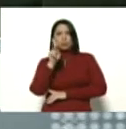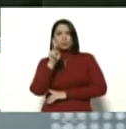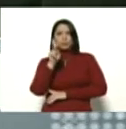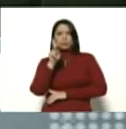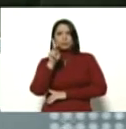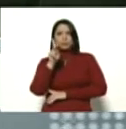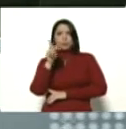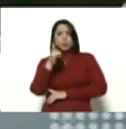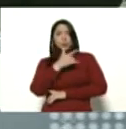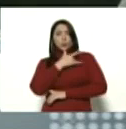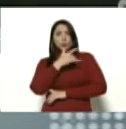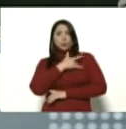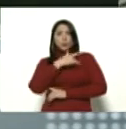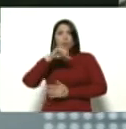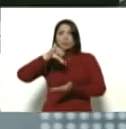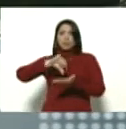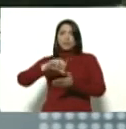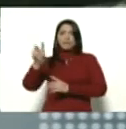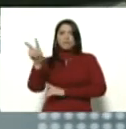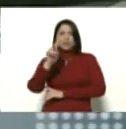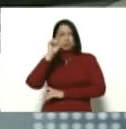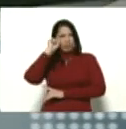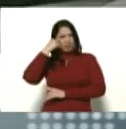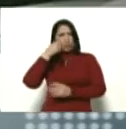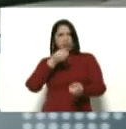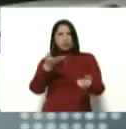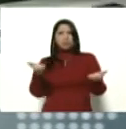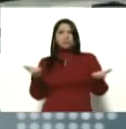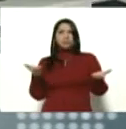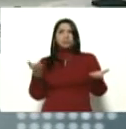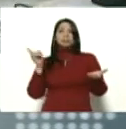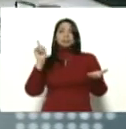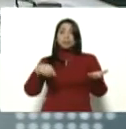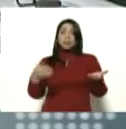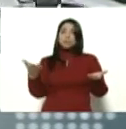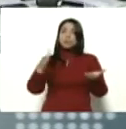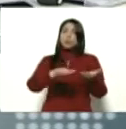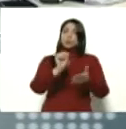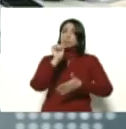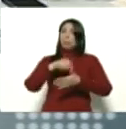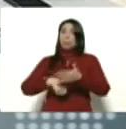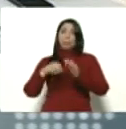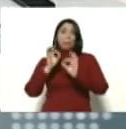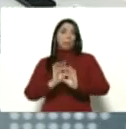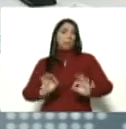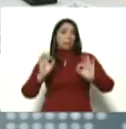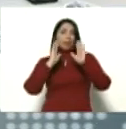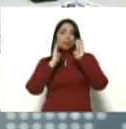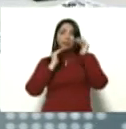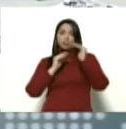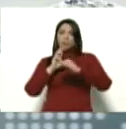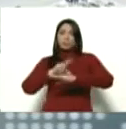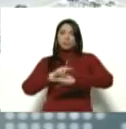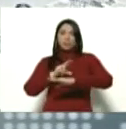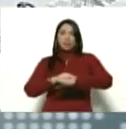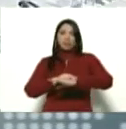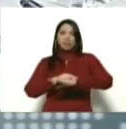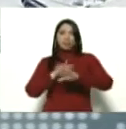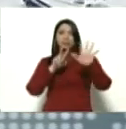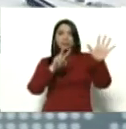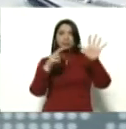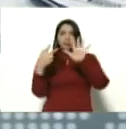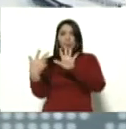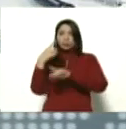profesor de la Universidad Central de Venezuela, lo recuerdan, también murió sin atención médica a los 78